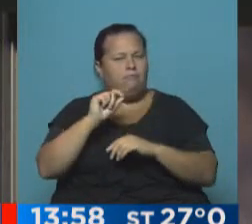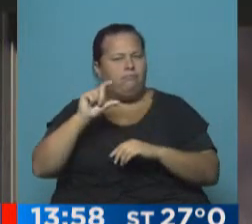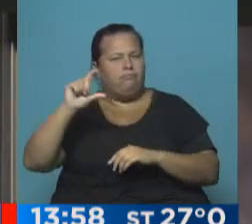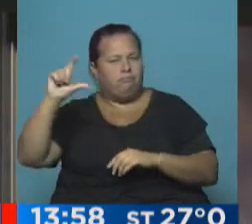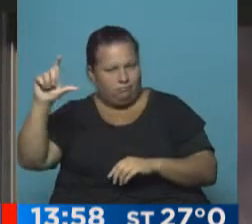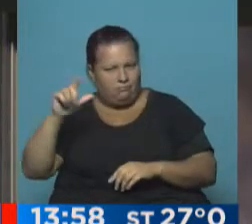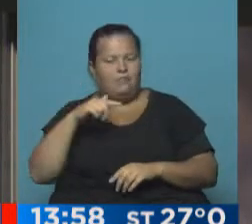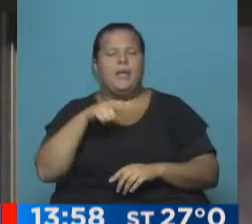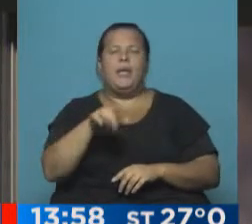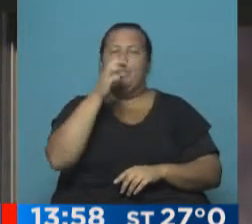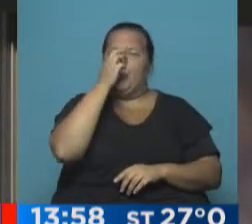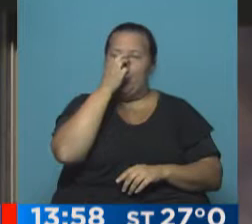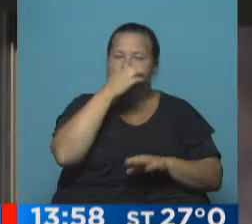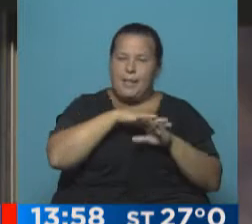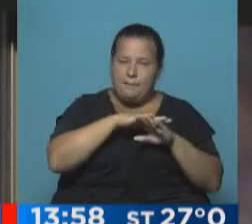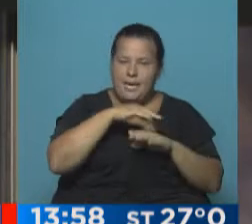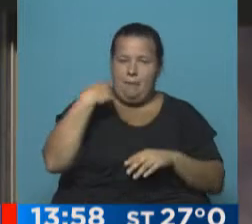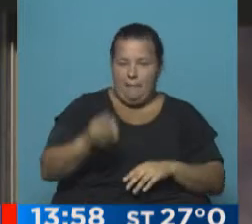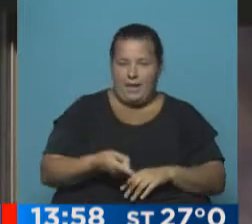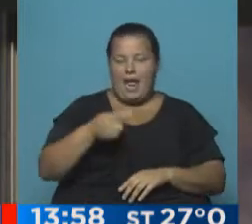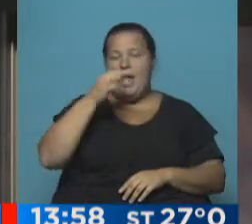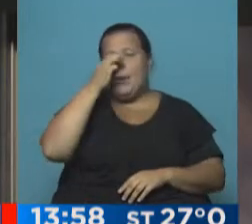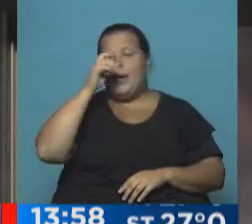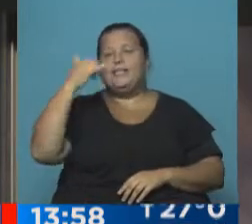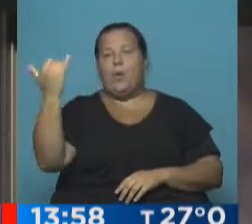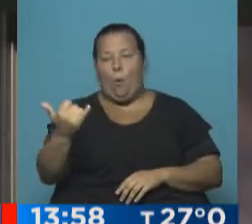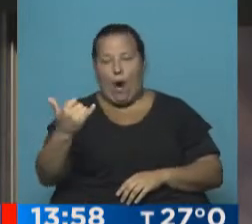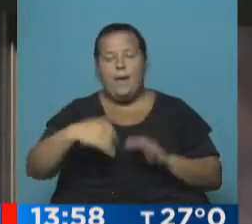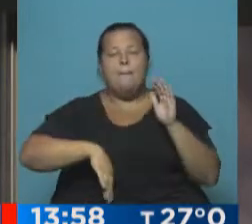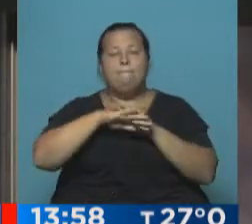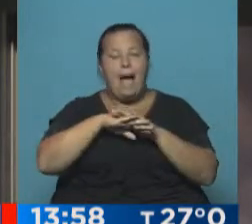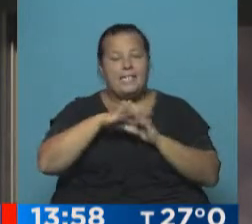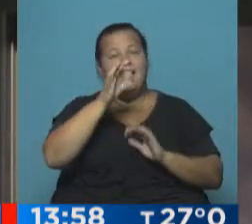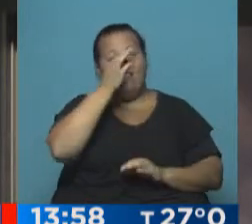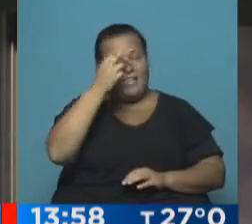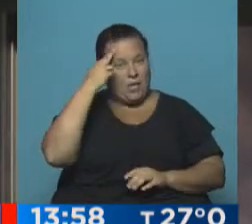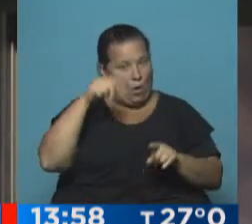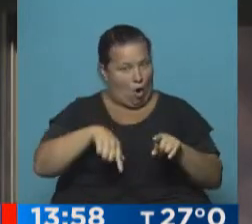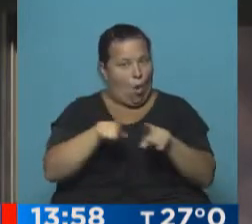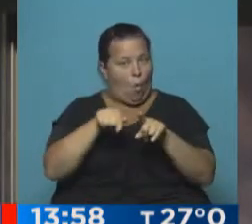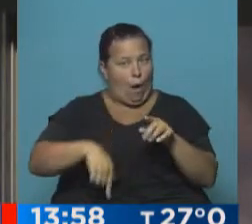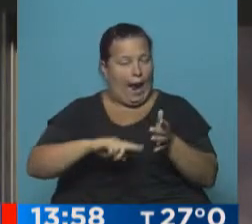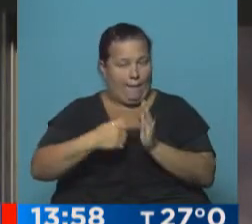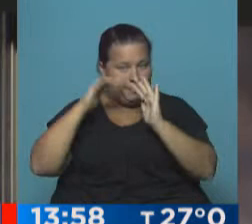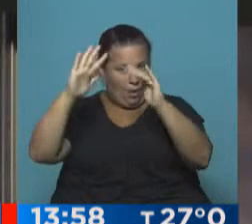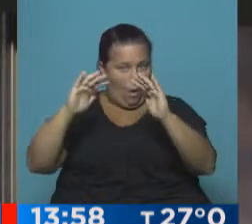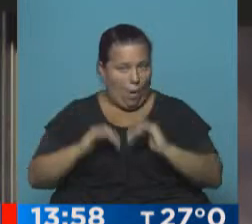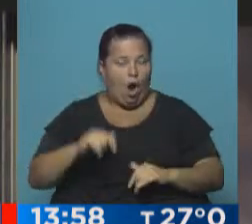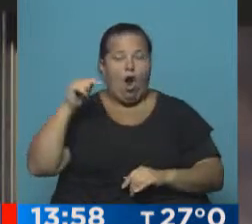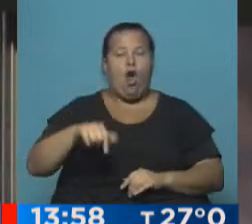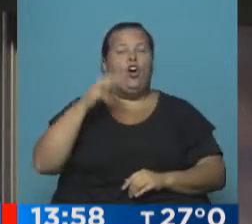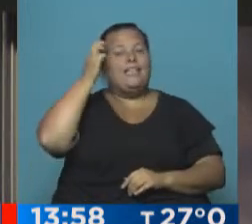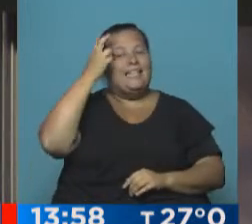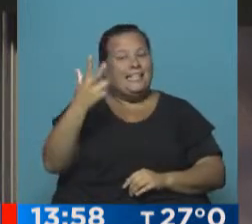ascenso. 20 la mínima para mañana, 20 para el jueves, las máximas 29, igual que para Capital para hoy,